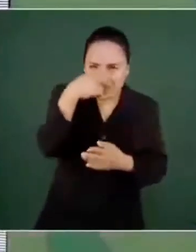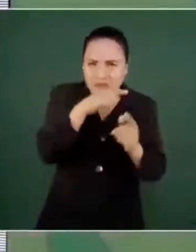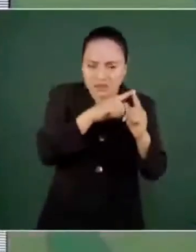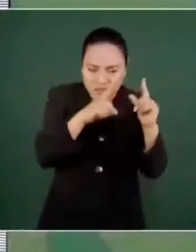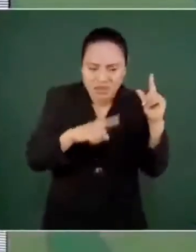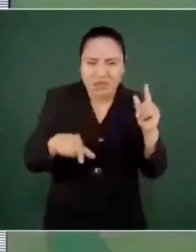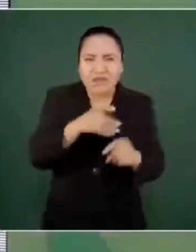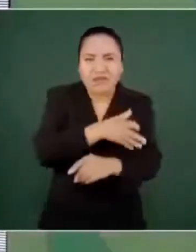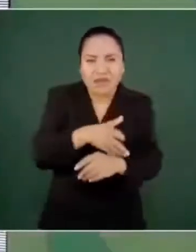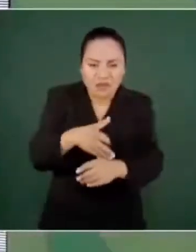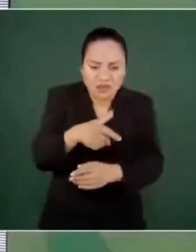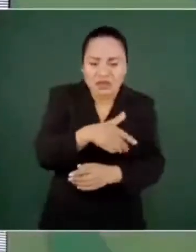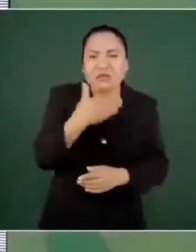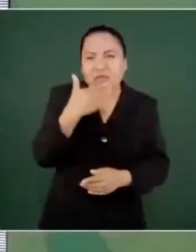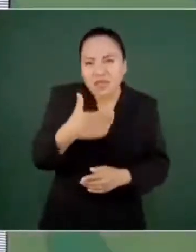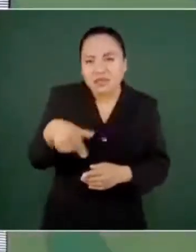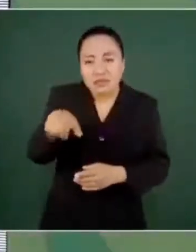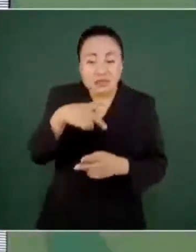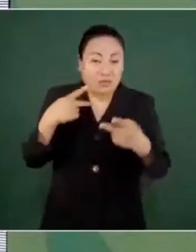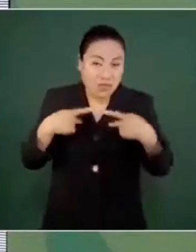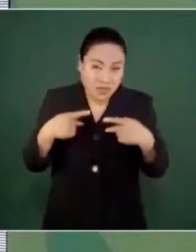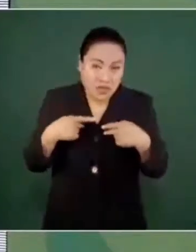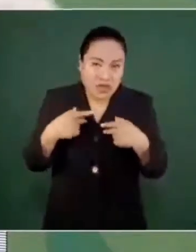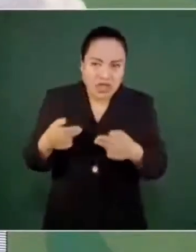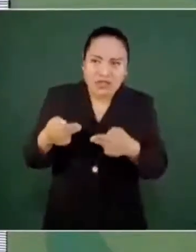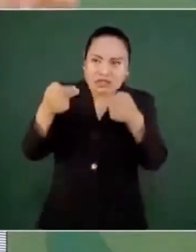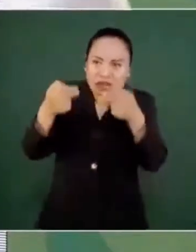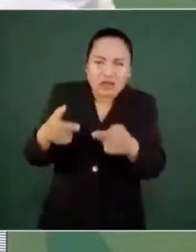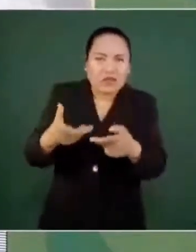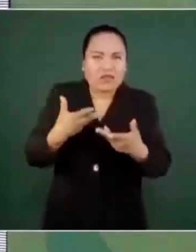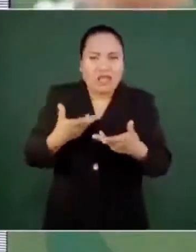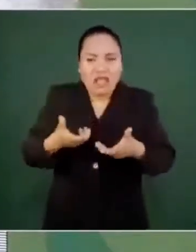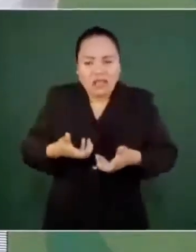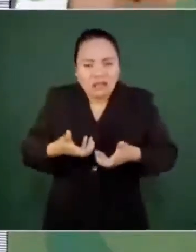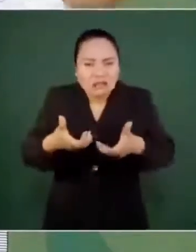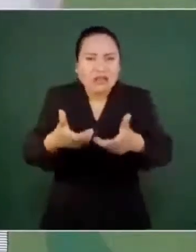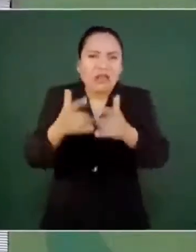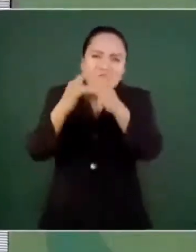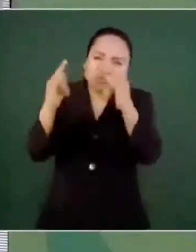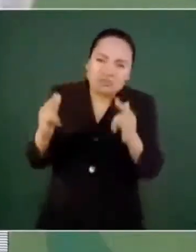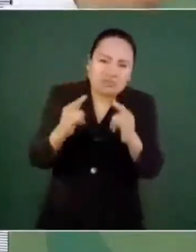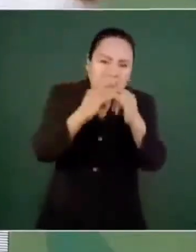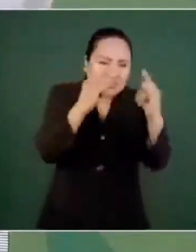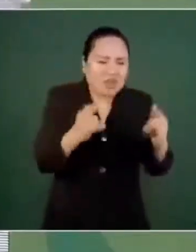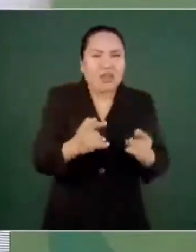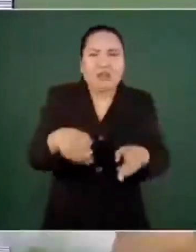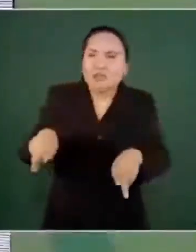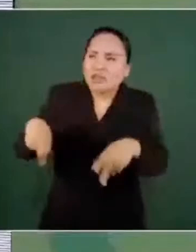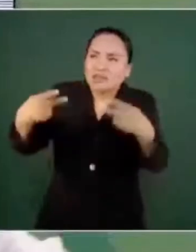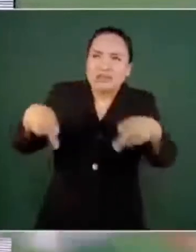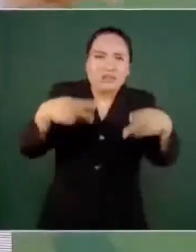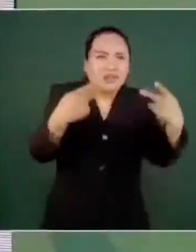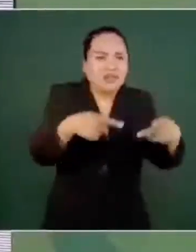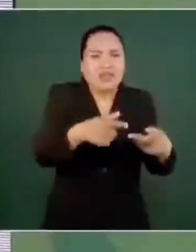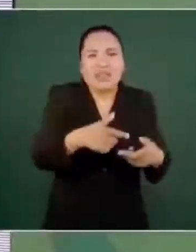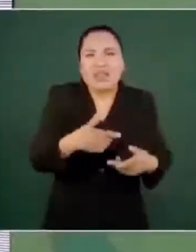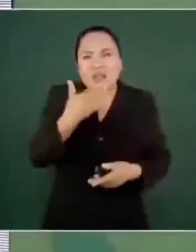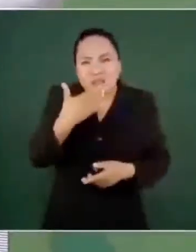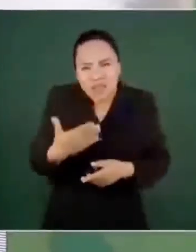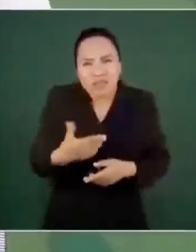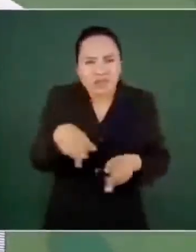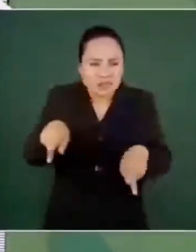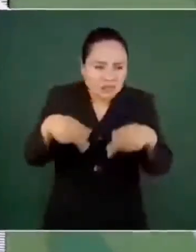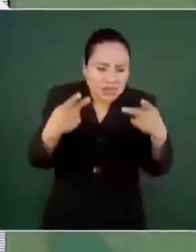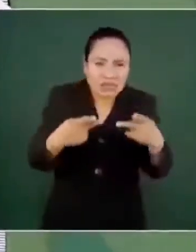si manera honrada o de irse a buscarse la vida de manera honrada a Estados Unidos, esto hubiese